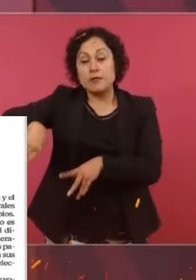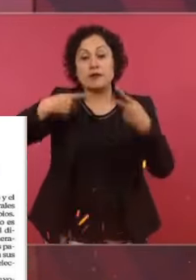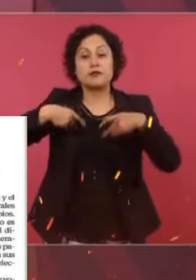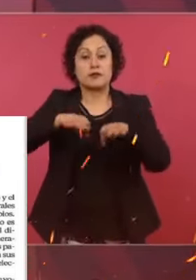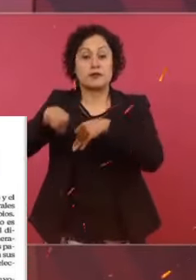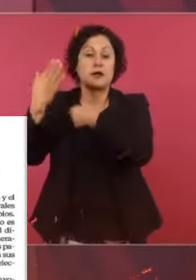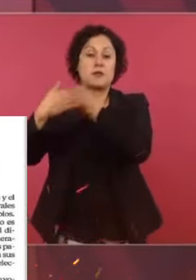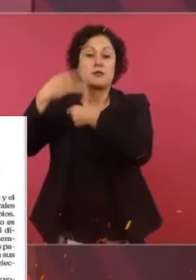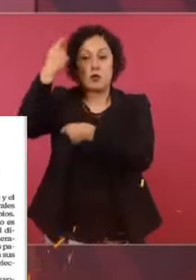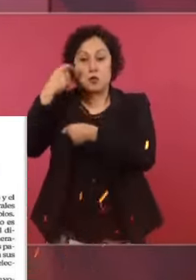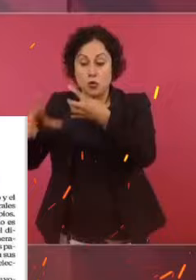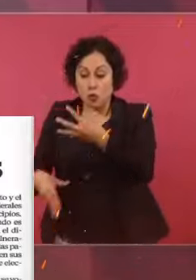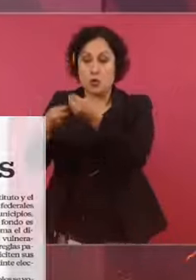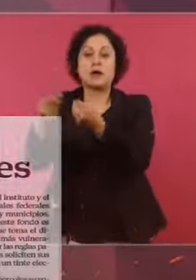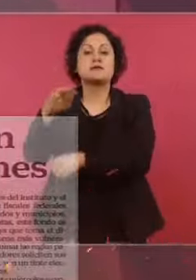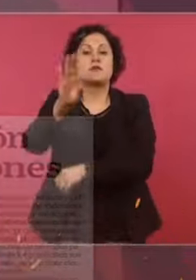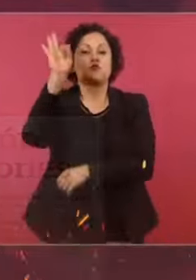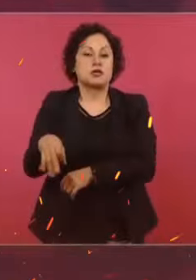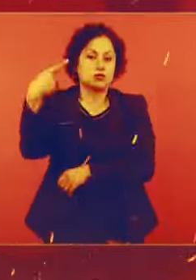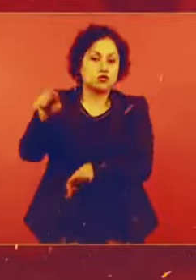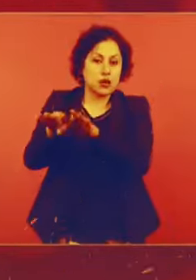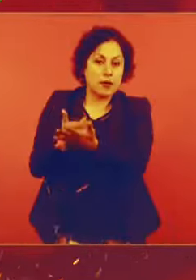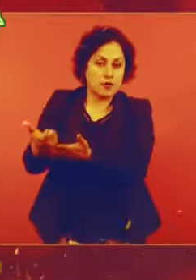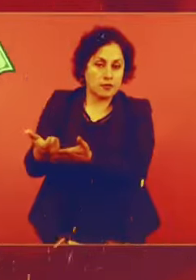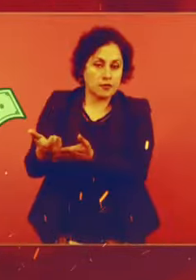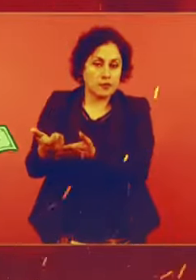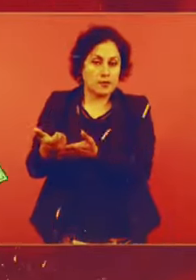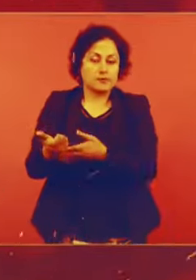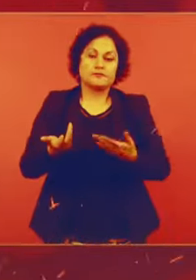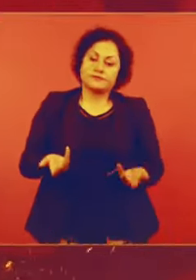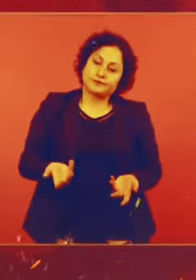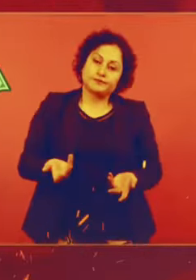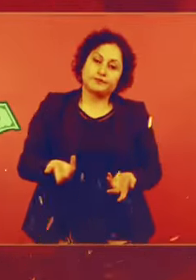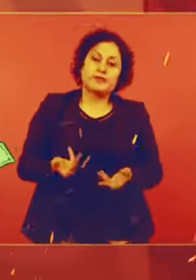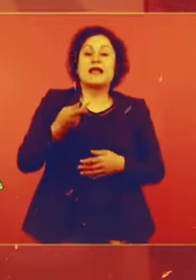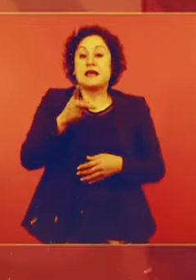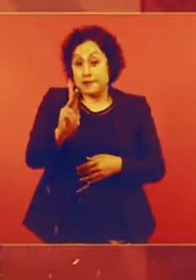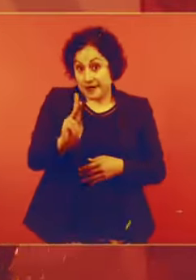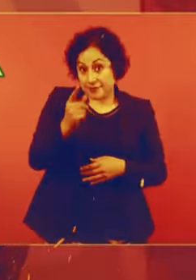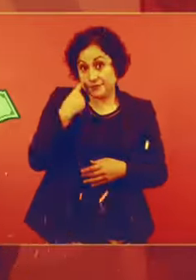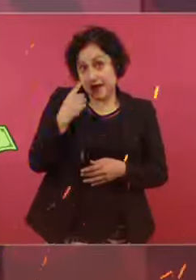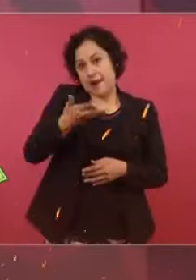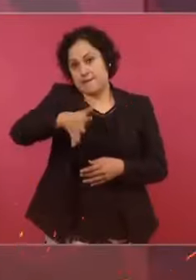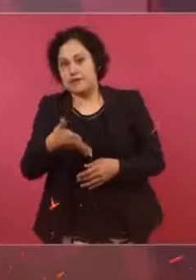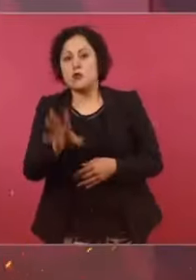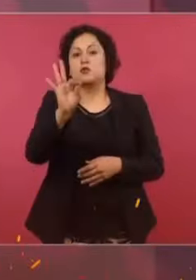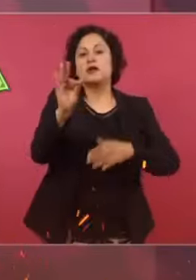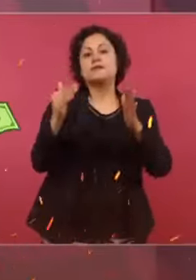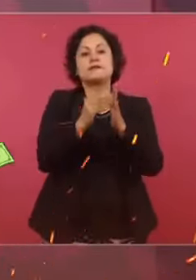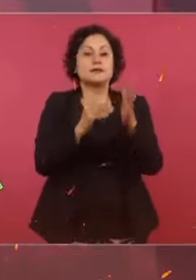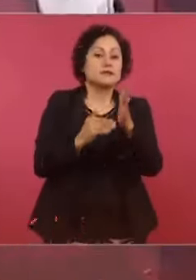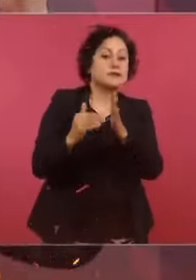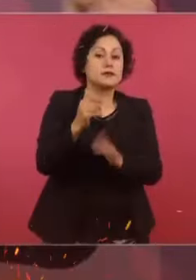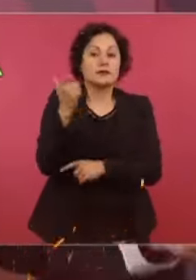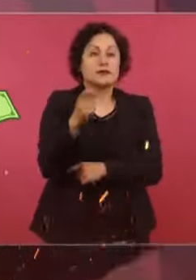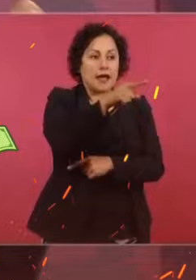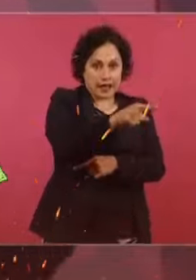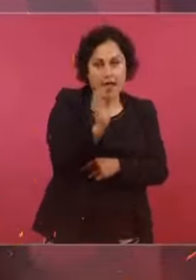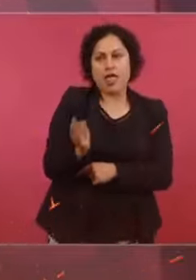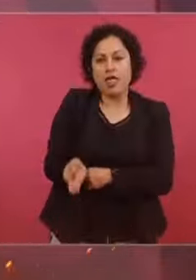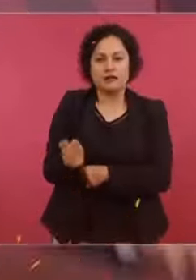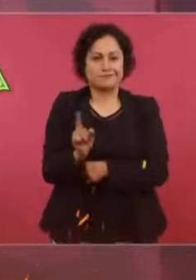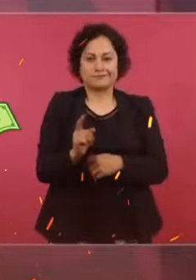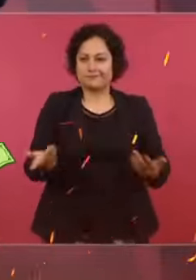y que deben de recibir el 100% de su salario. Pero como hablamos de cerca de 40 mil millones de pesos, pues se resisten.